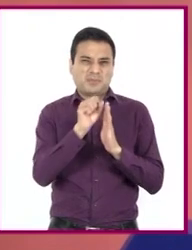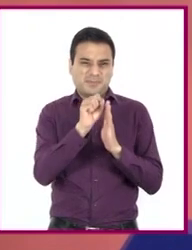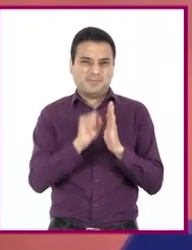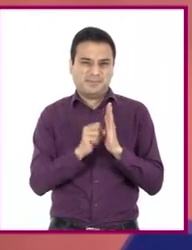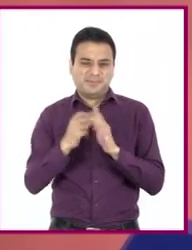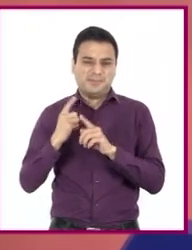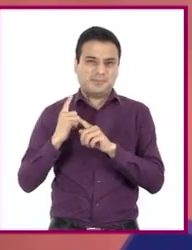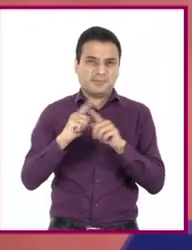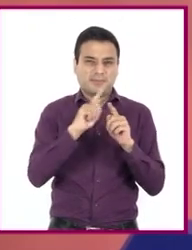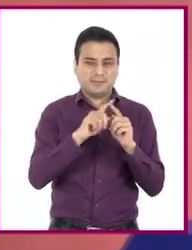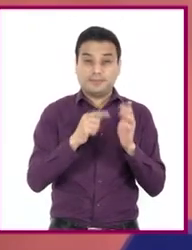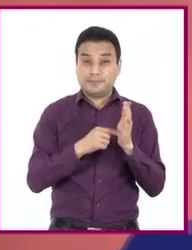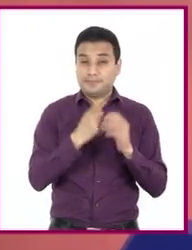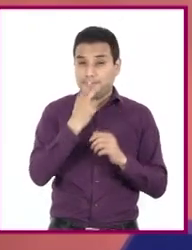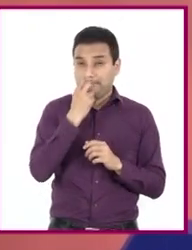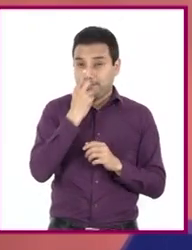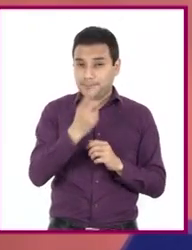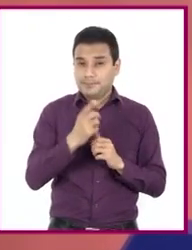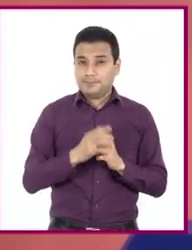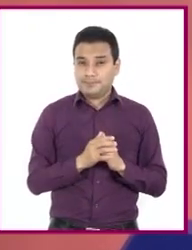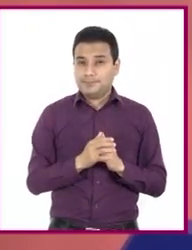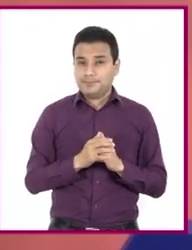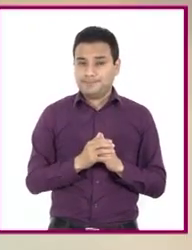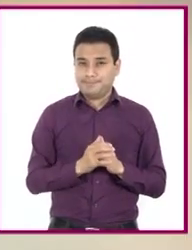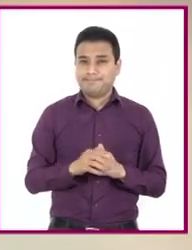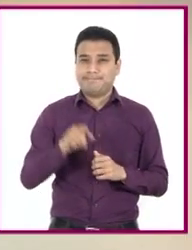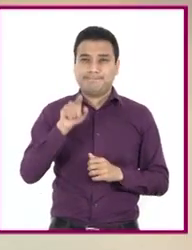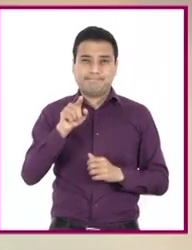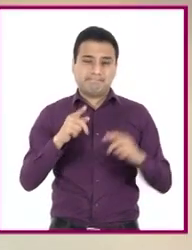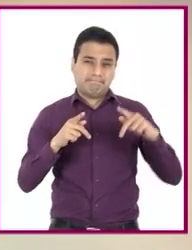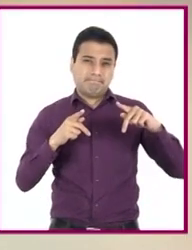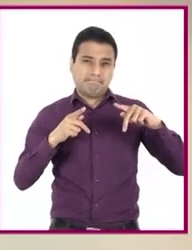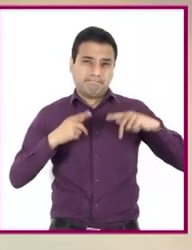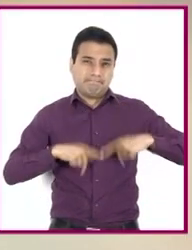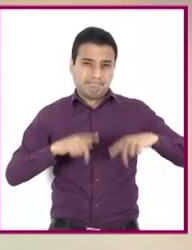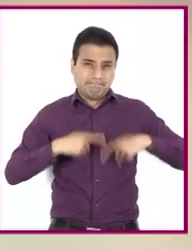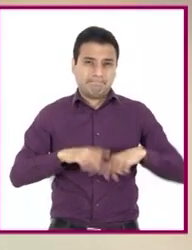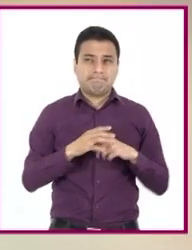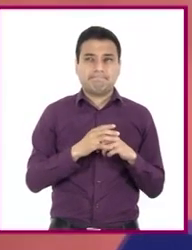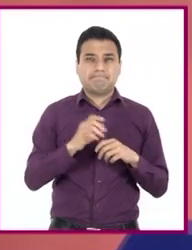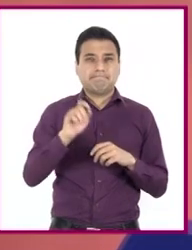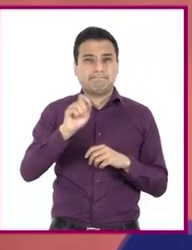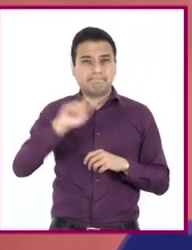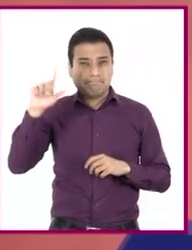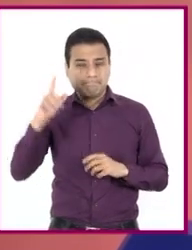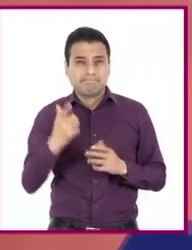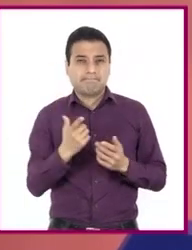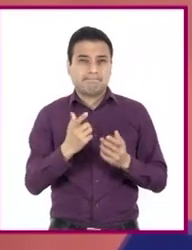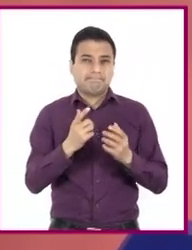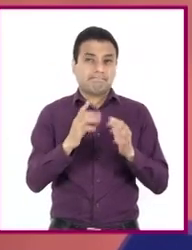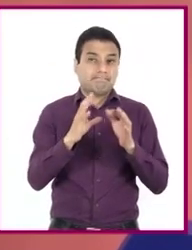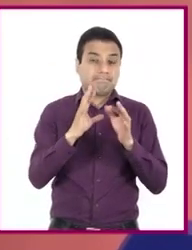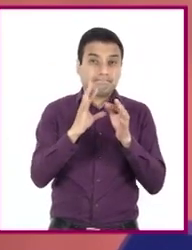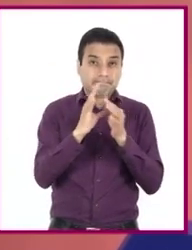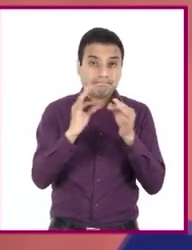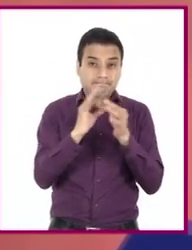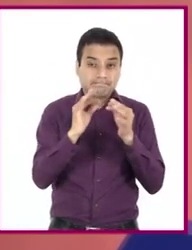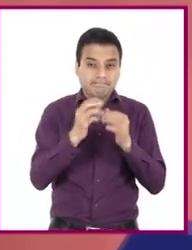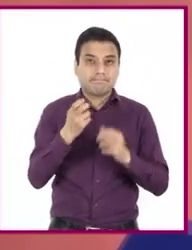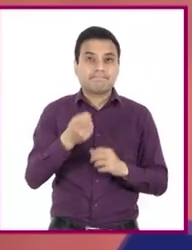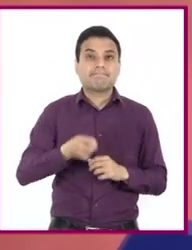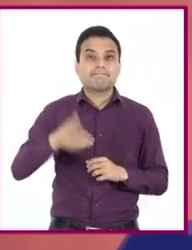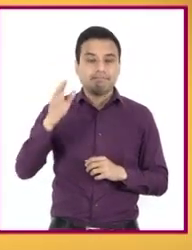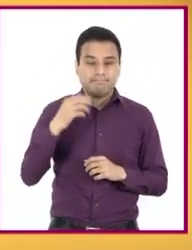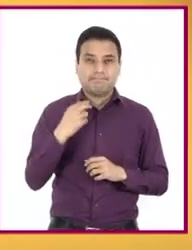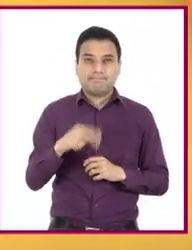de incluir lo que un especialista te dice de modo informal o cuando no se queda grabado y lo conoce como comunicación